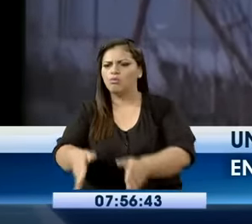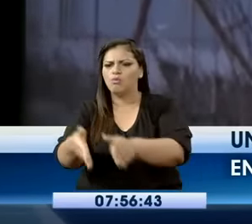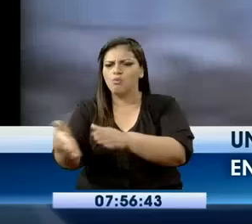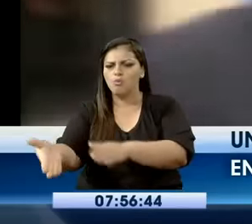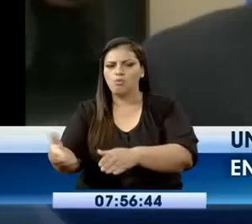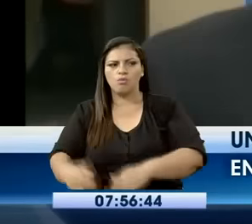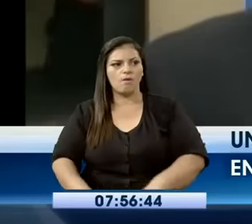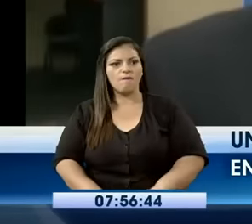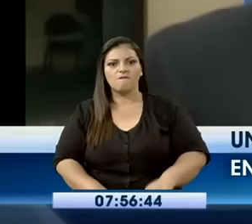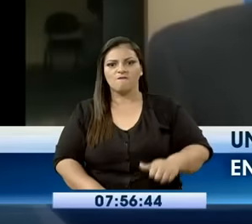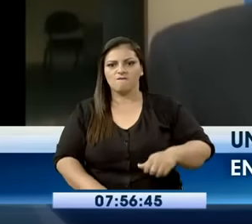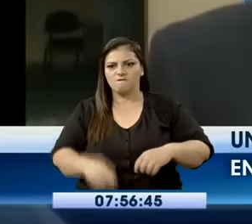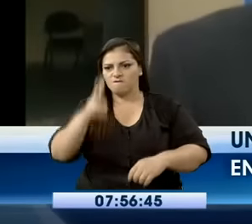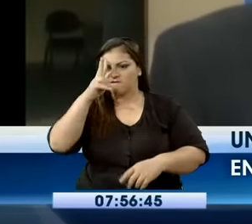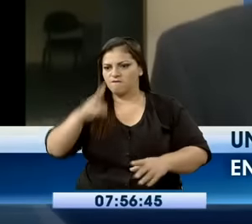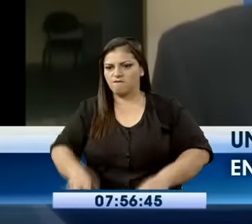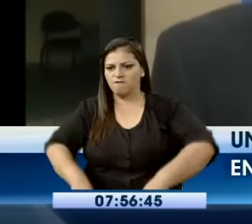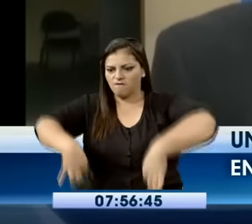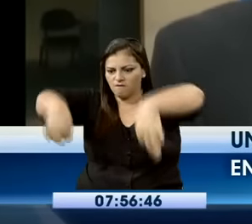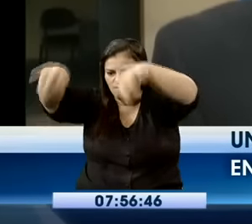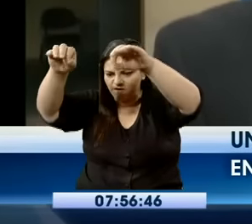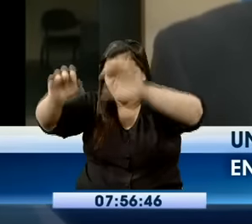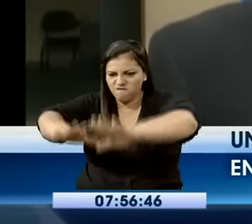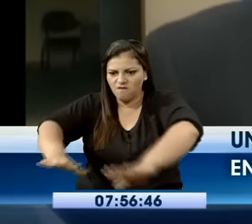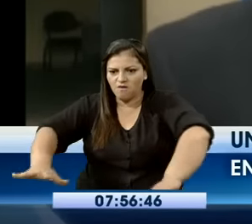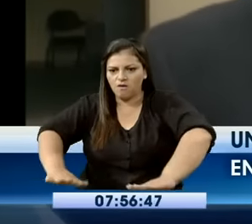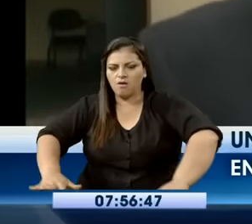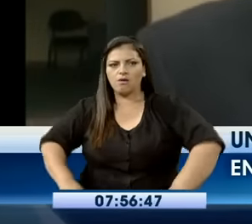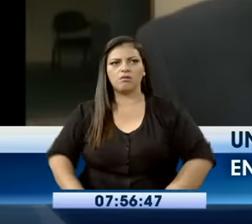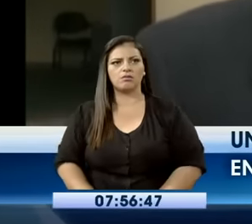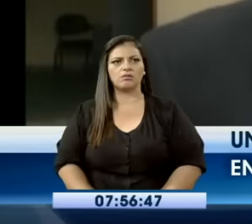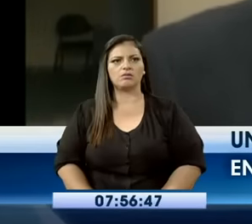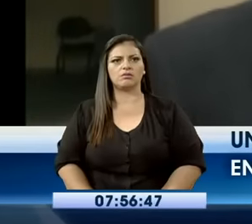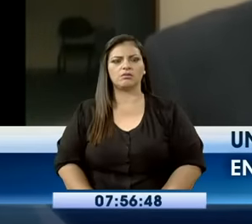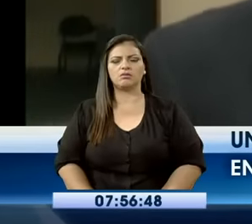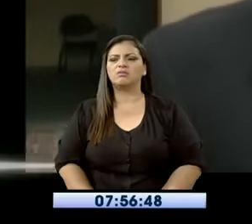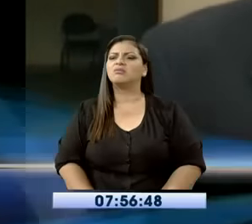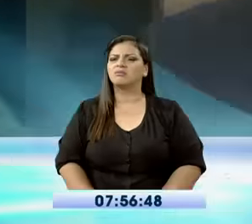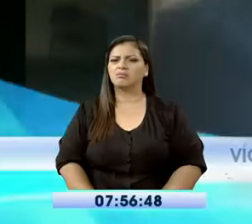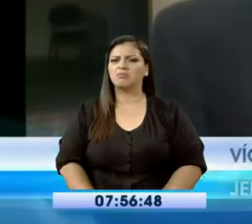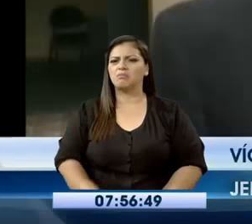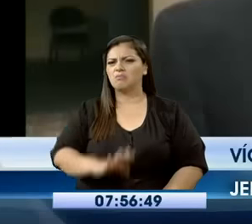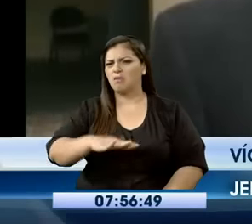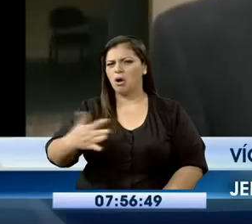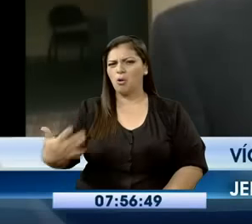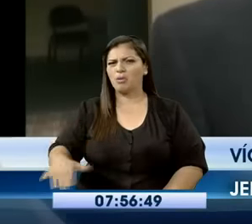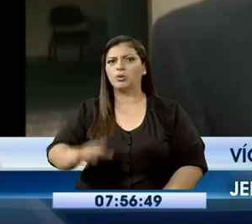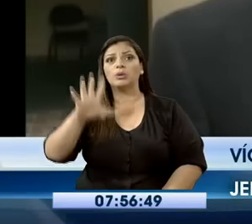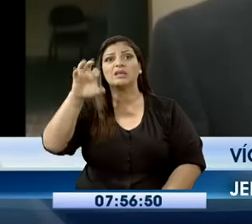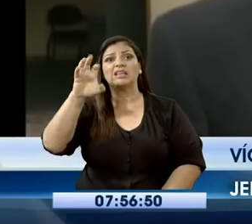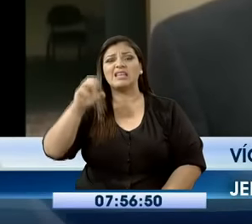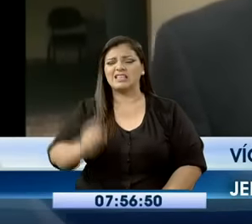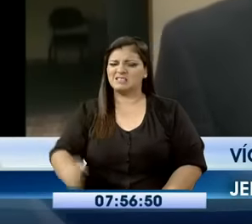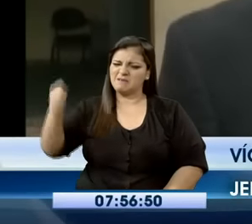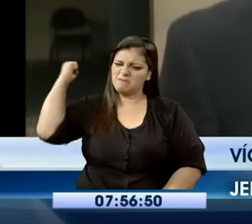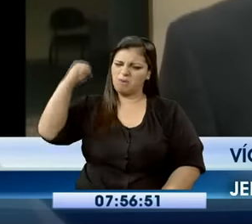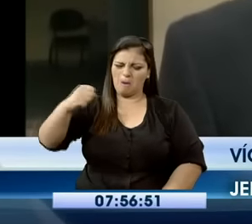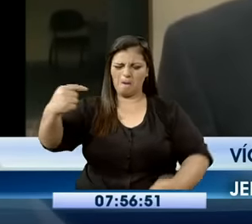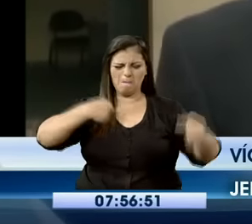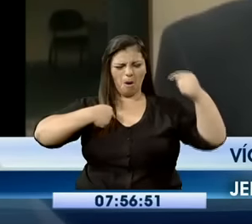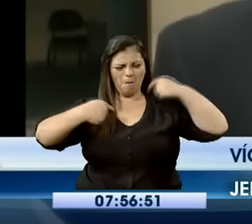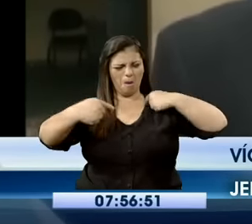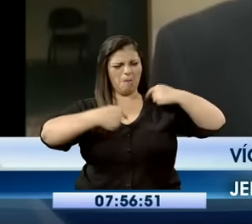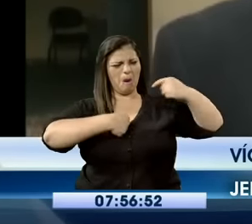asesinado. Se encontró una persona con aproximadamente 15 apuñaladas en el tórax. Se pudo determinar que la